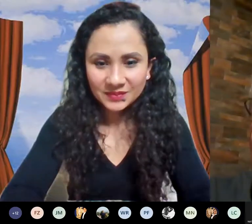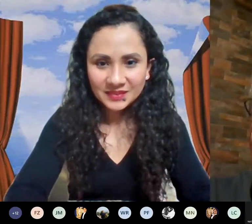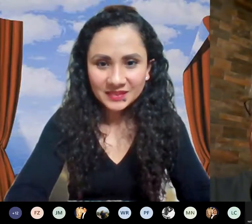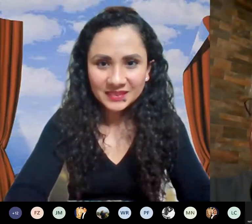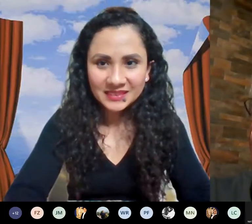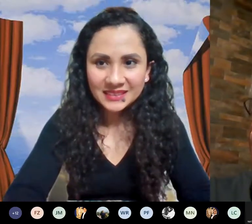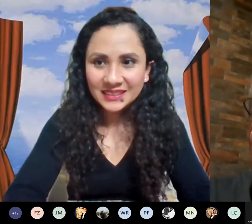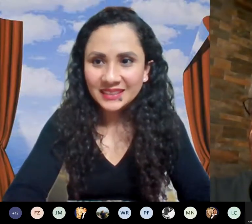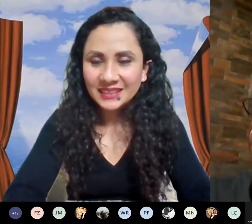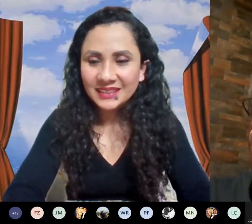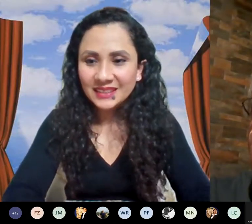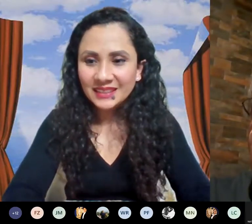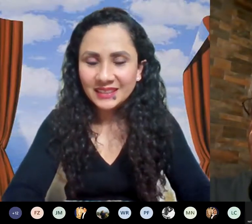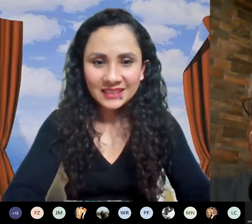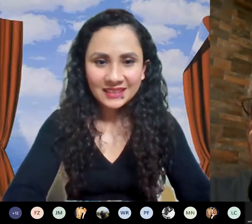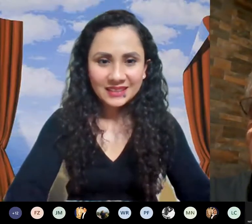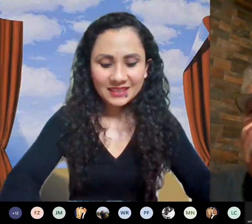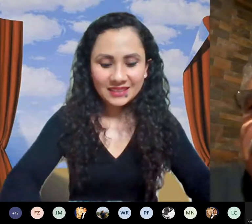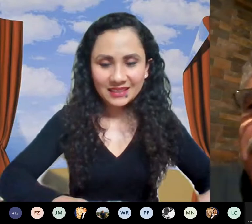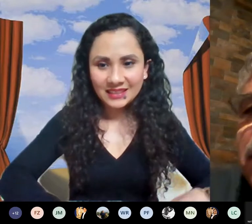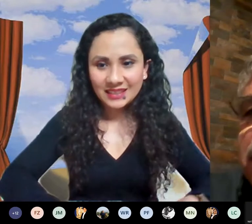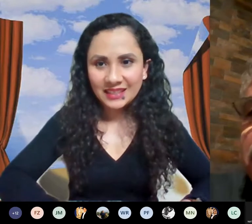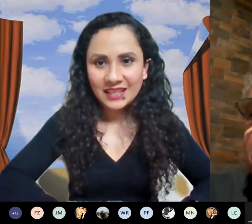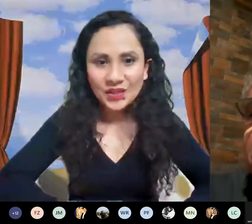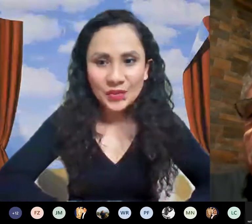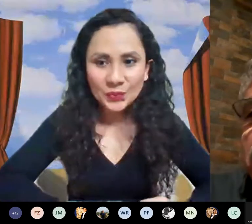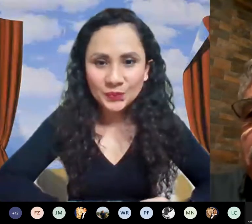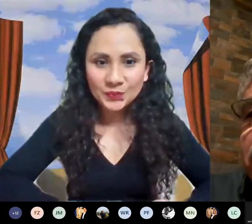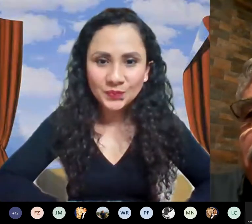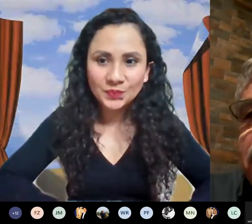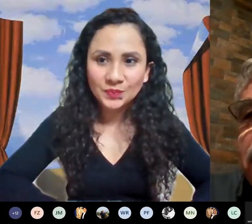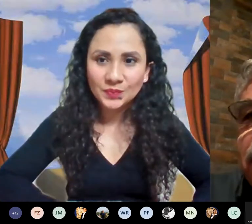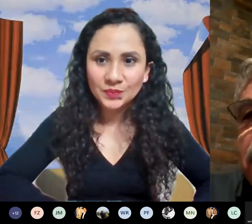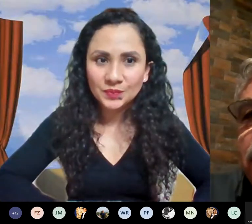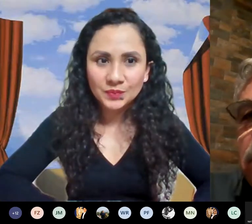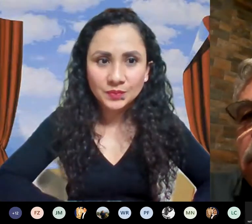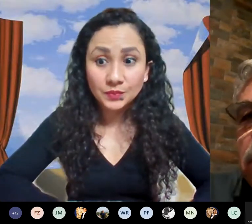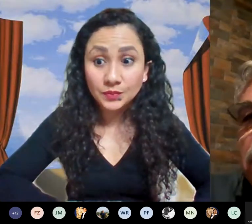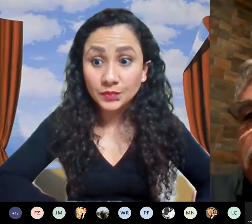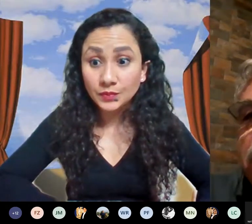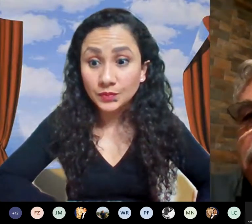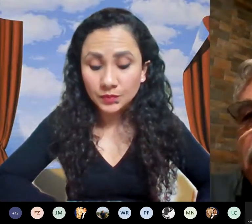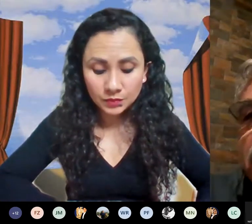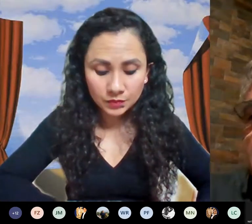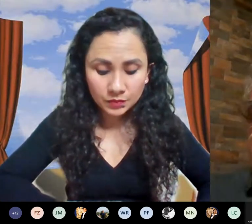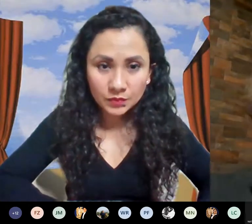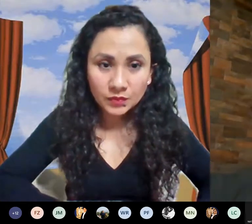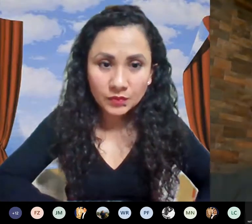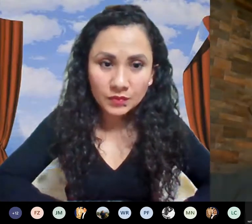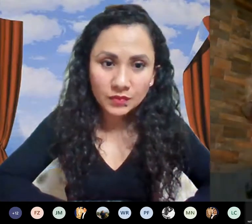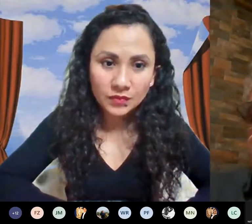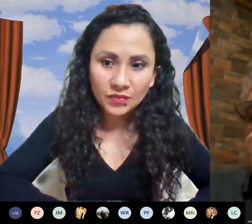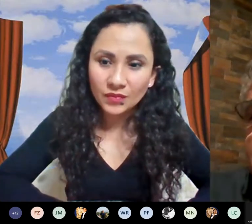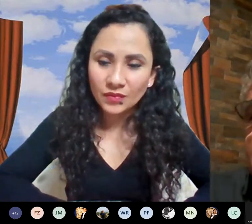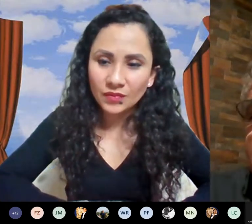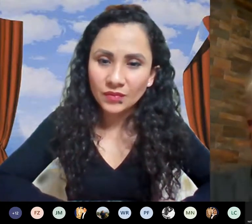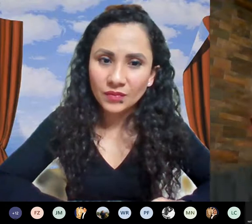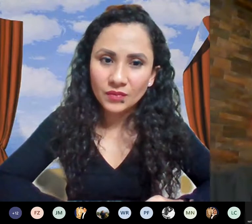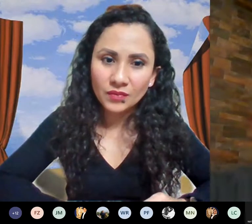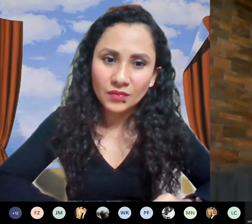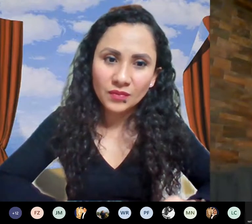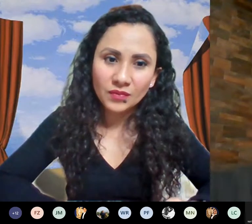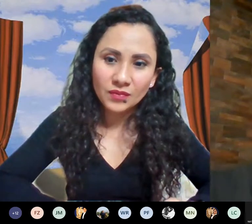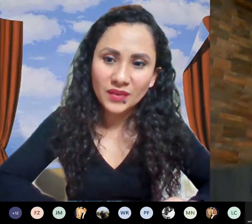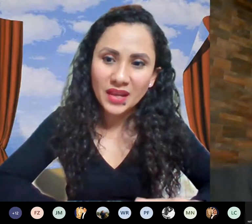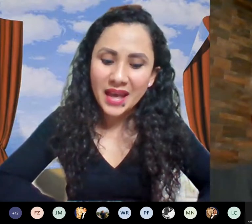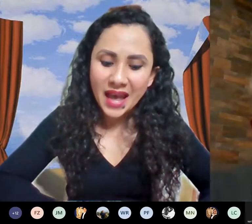una pregunta que plantea en el chat la doctora Valeria Soto pregunta ¿a partir de qué tamaño se considera una instancia para un problema en Epejar